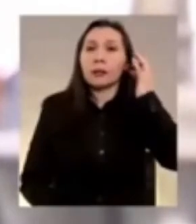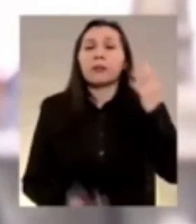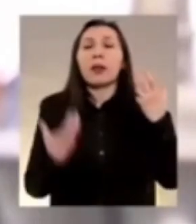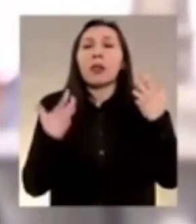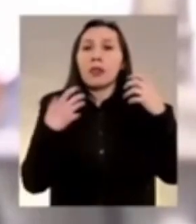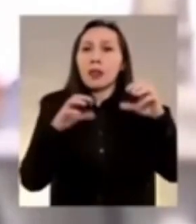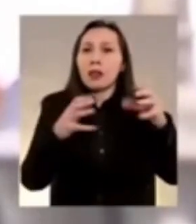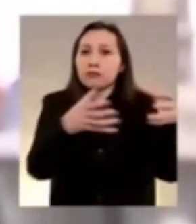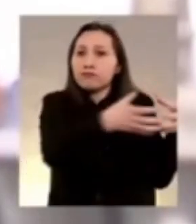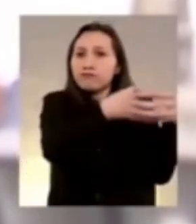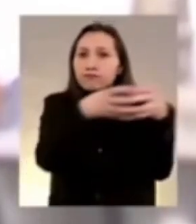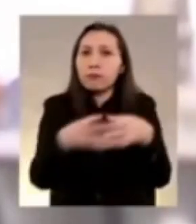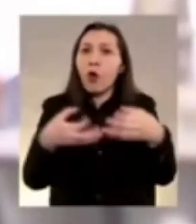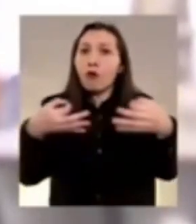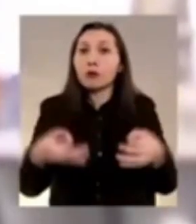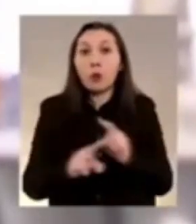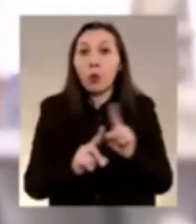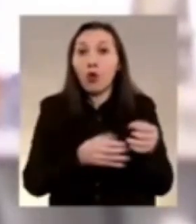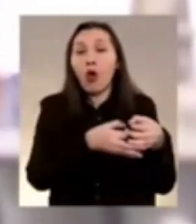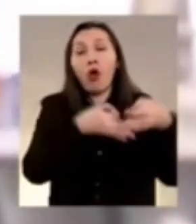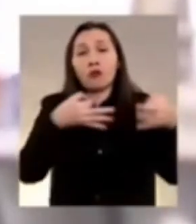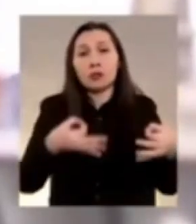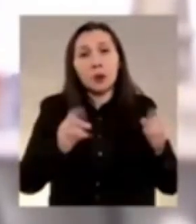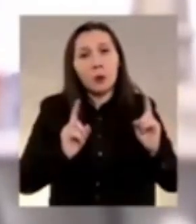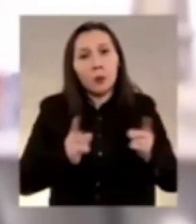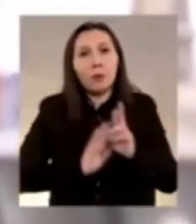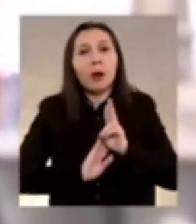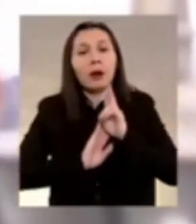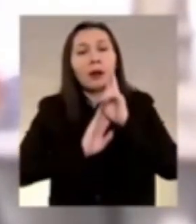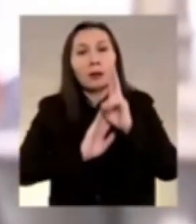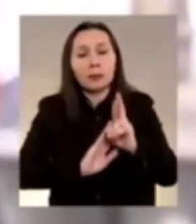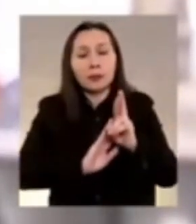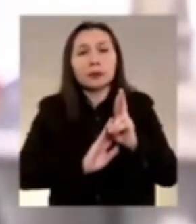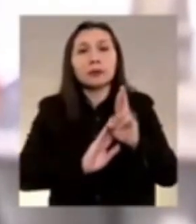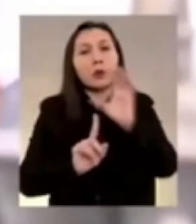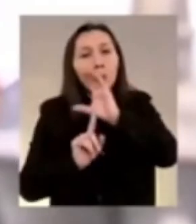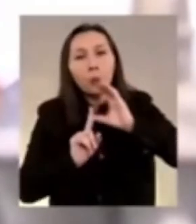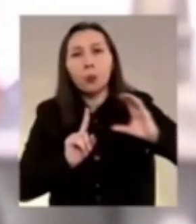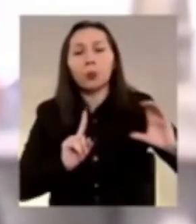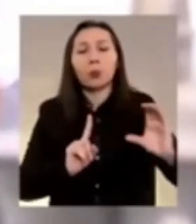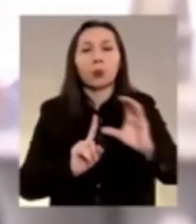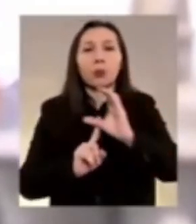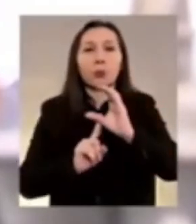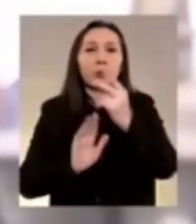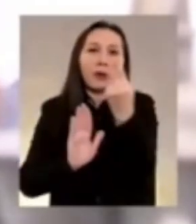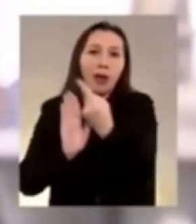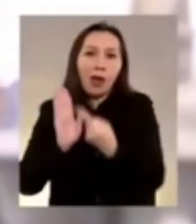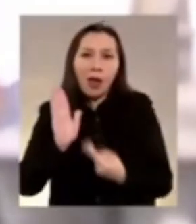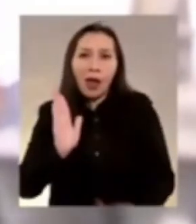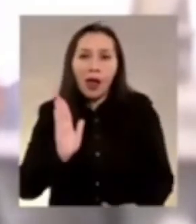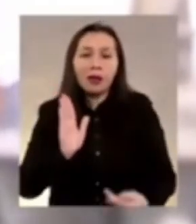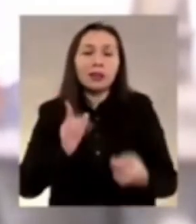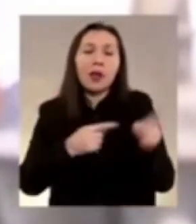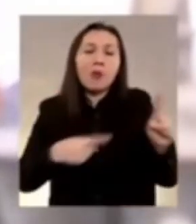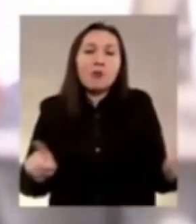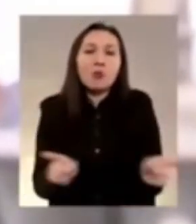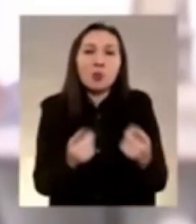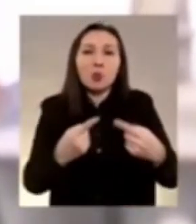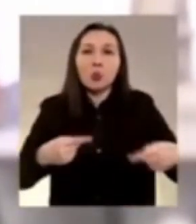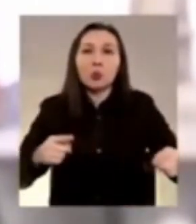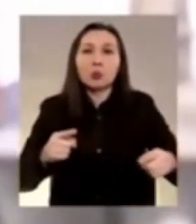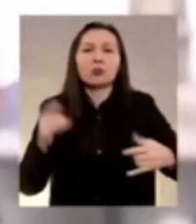delegaciones oficiales y no oficiales, a los que representan a la cultura, el arte, la música,